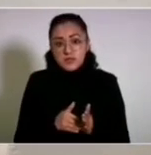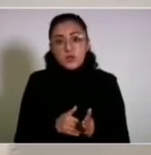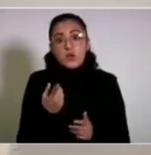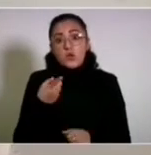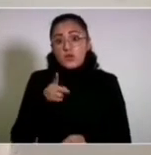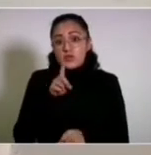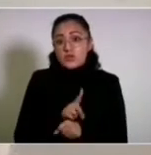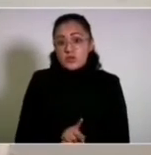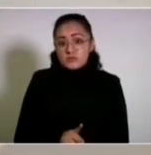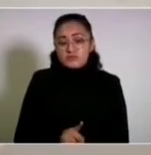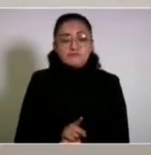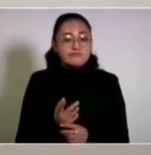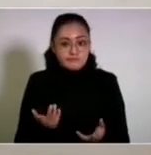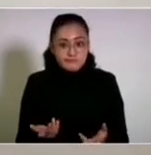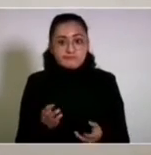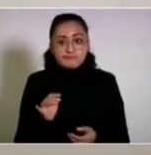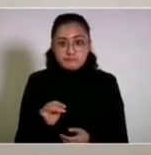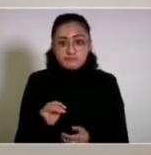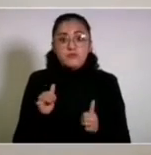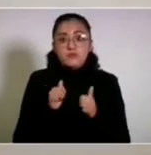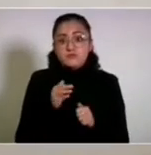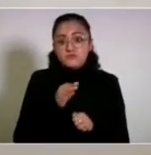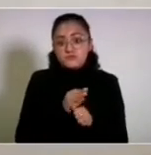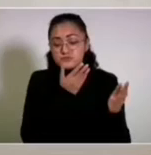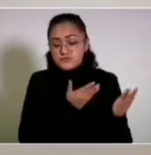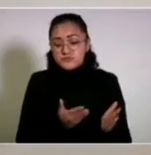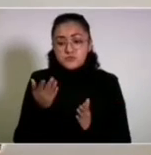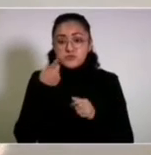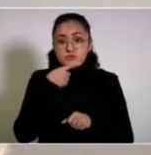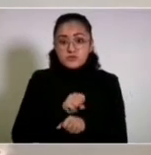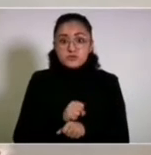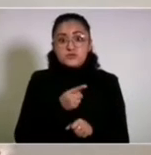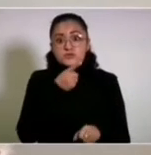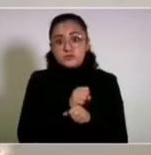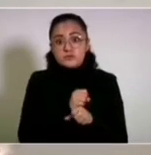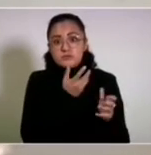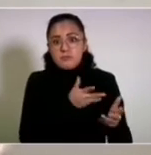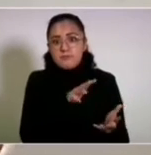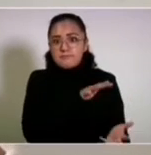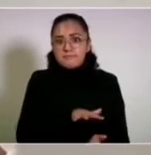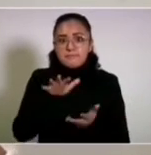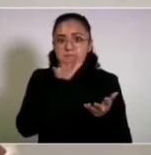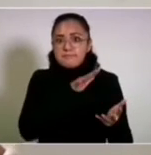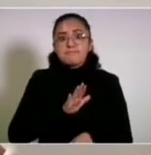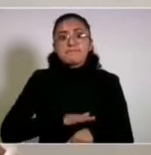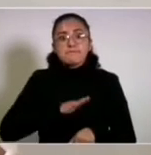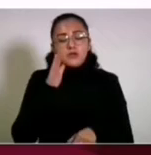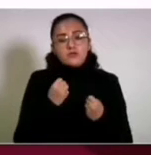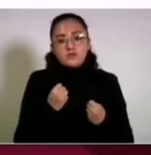vacunas por día conforme vayan llegando ya por semana en cantidades mayores.